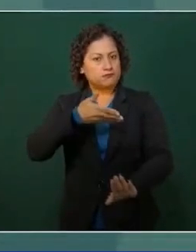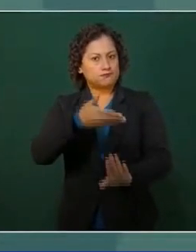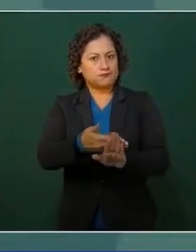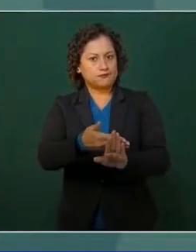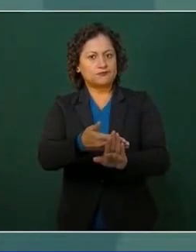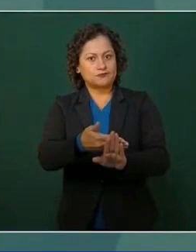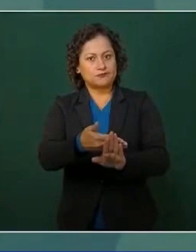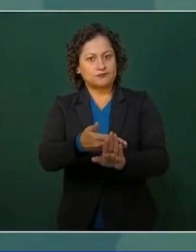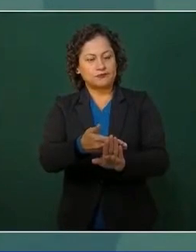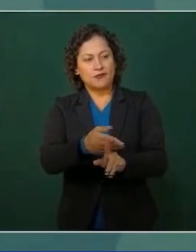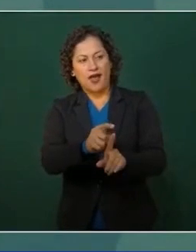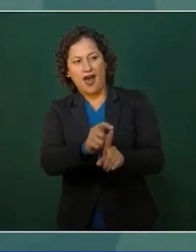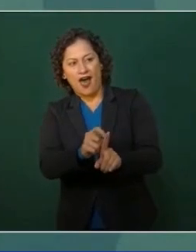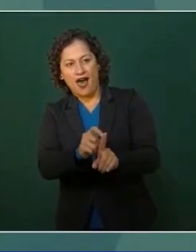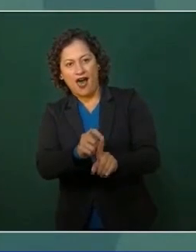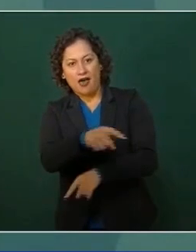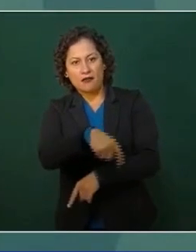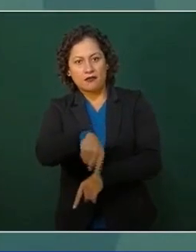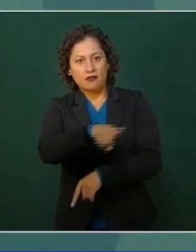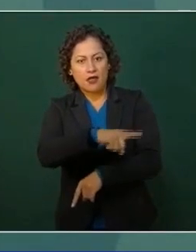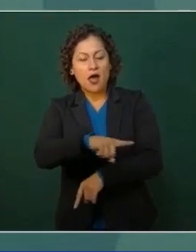de compañeros indígenas,